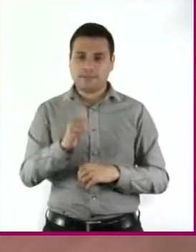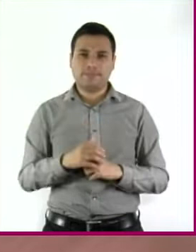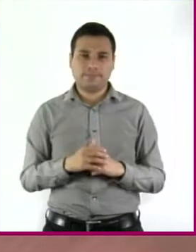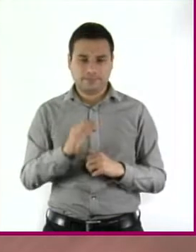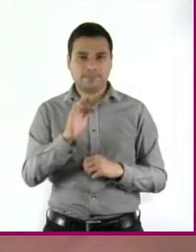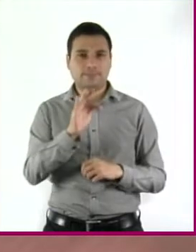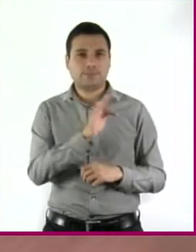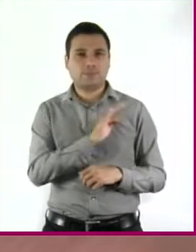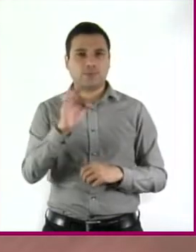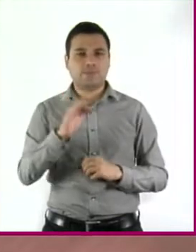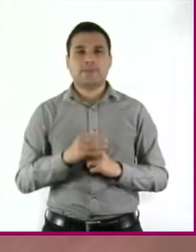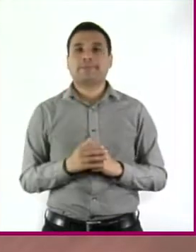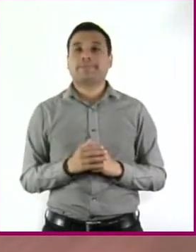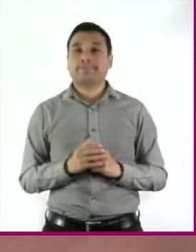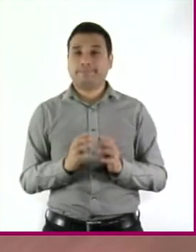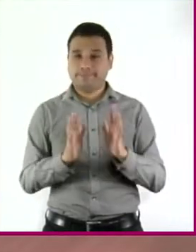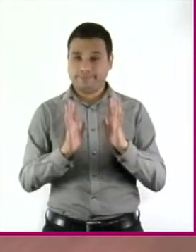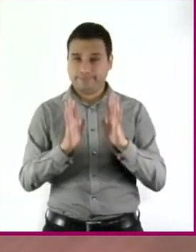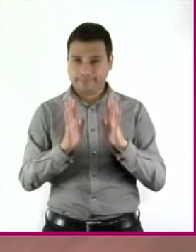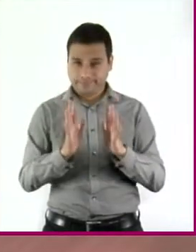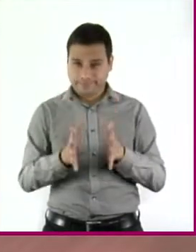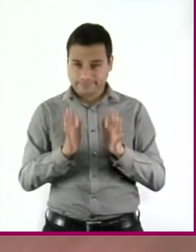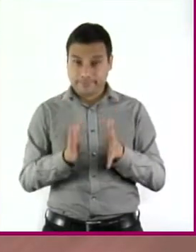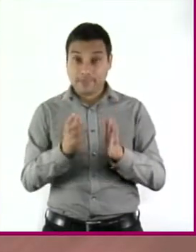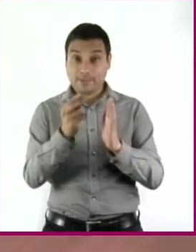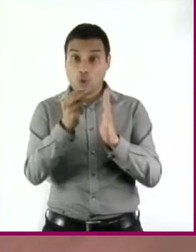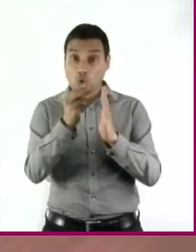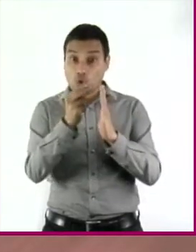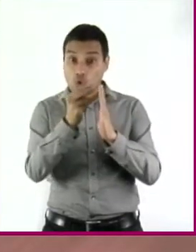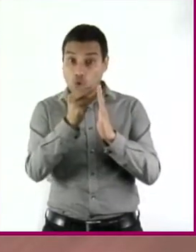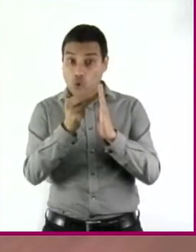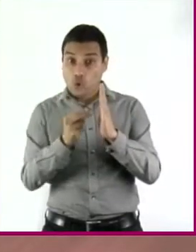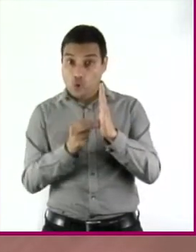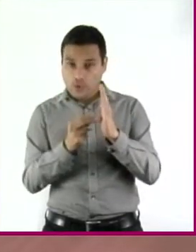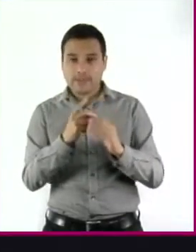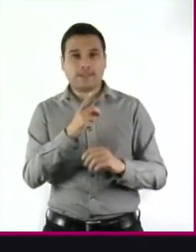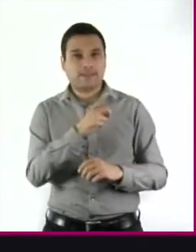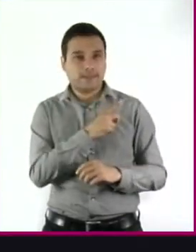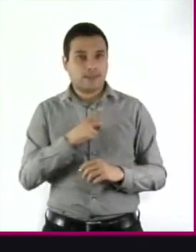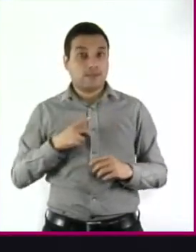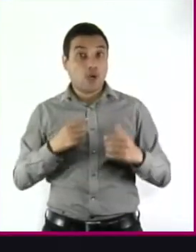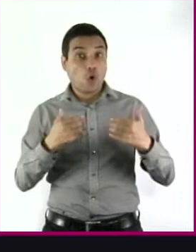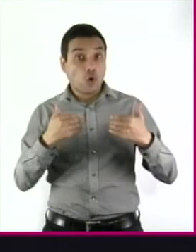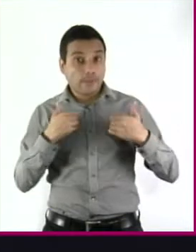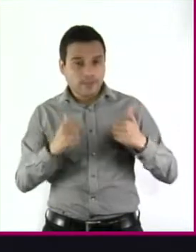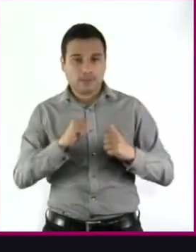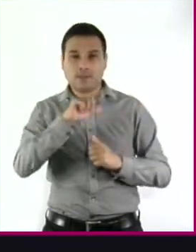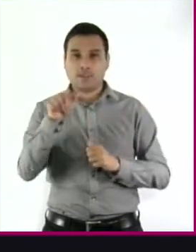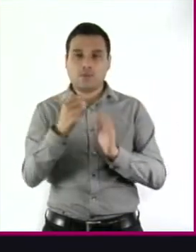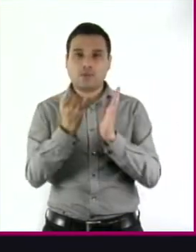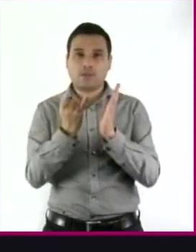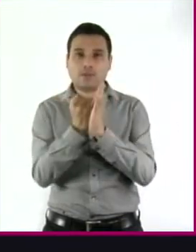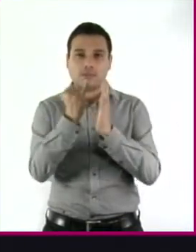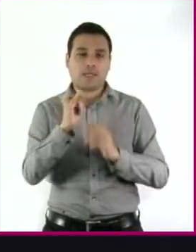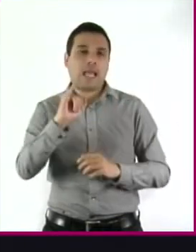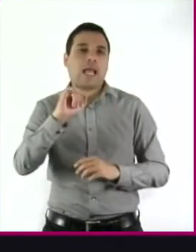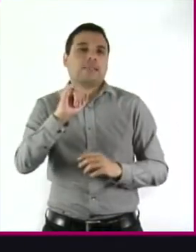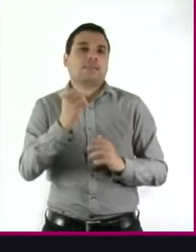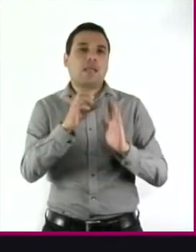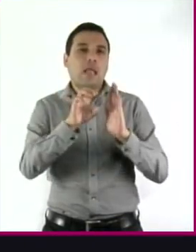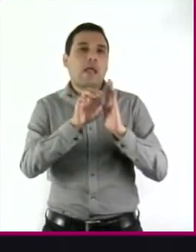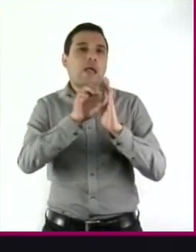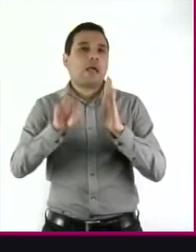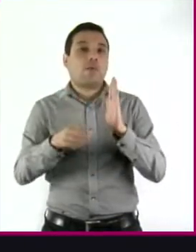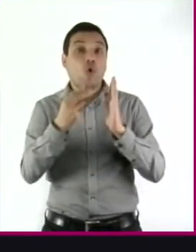entender bien qué dice una norma antes de tomar esta decisión? ¡Claro! No vayamos a hacer un pleito por una